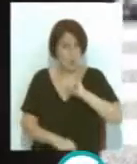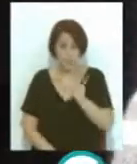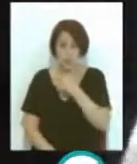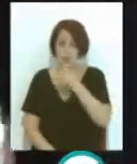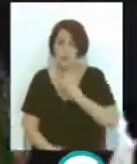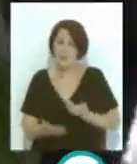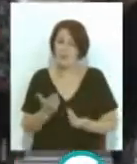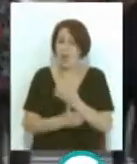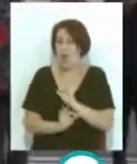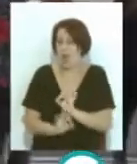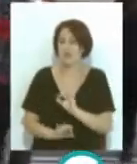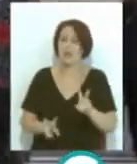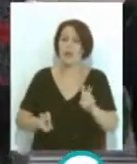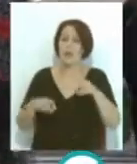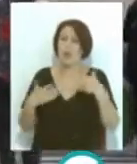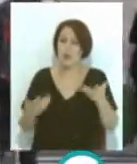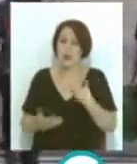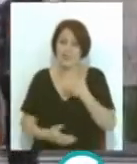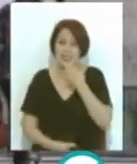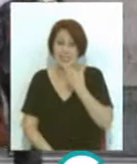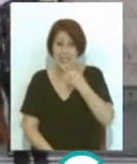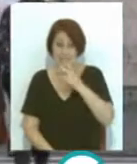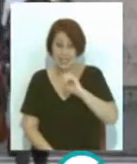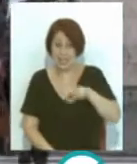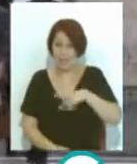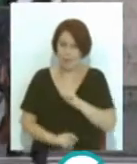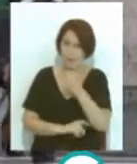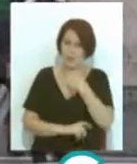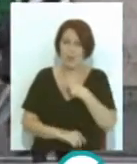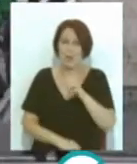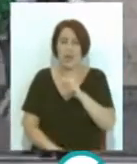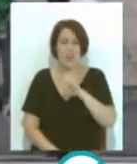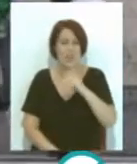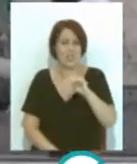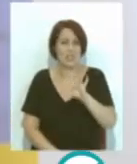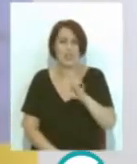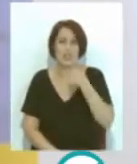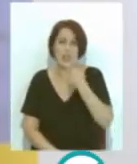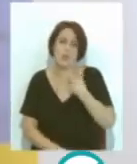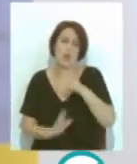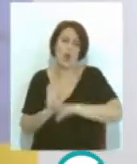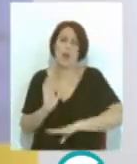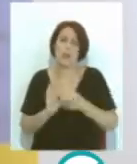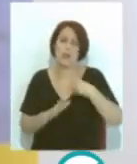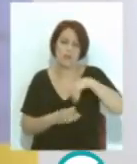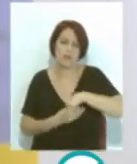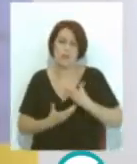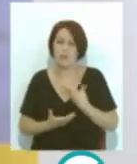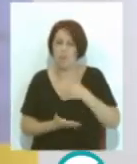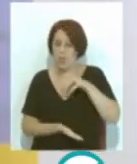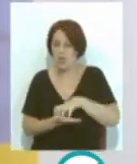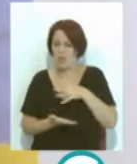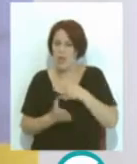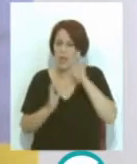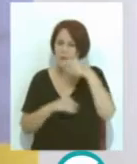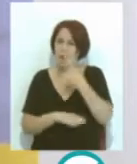motivo de este día, bajo el lema «Quién lo deja, gana». Isabel Paredes hace referencia a los programas que se llevan a cabo en los centros